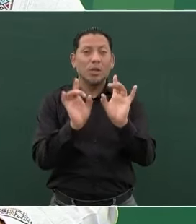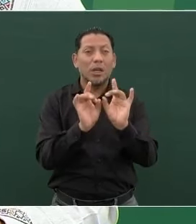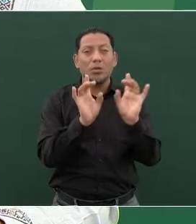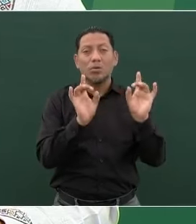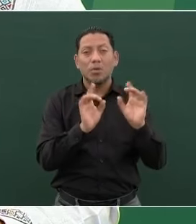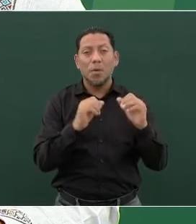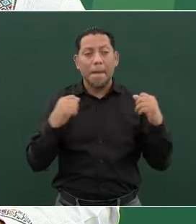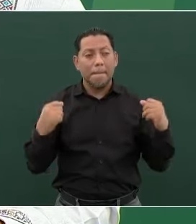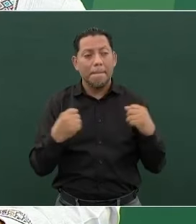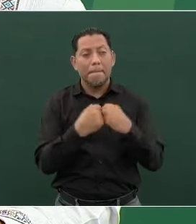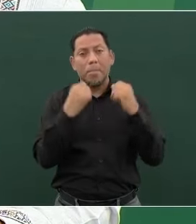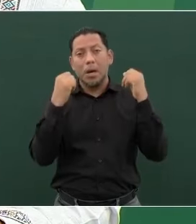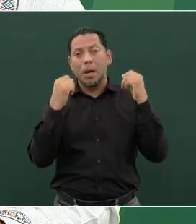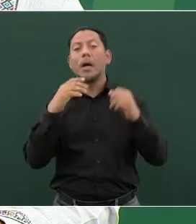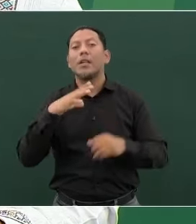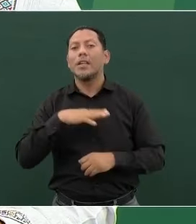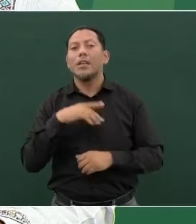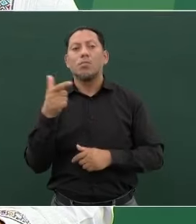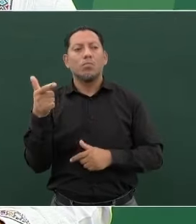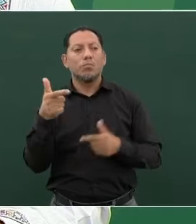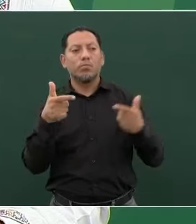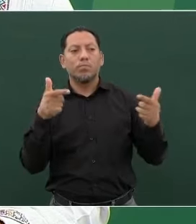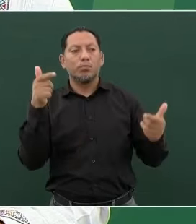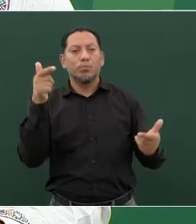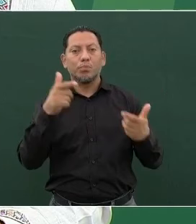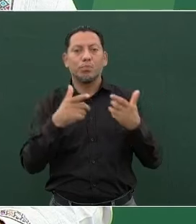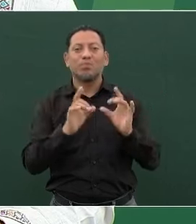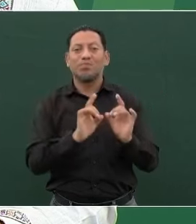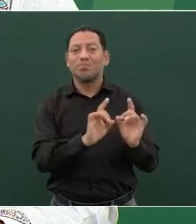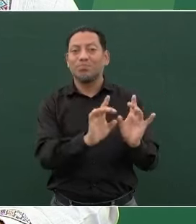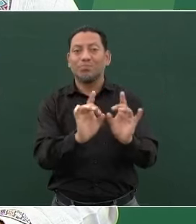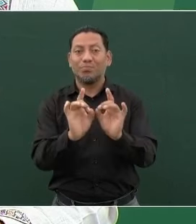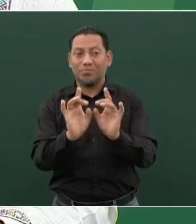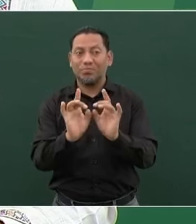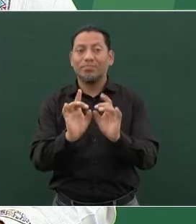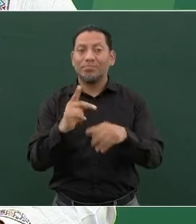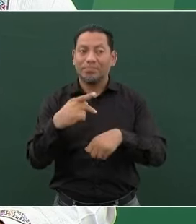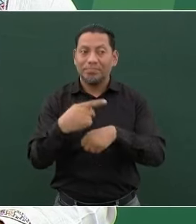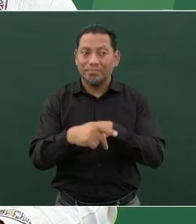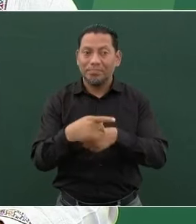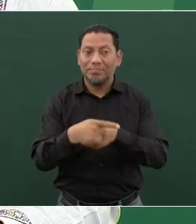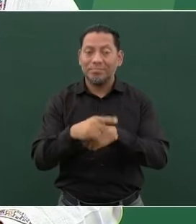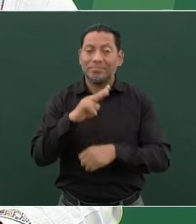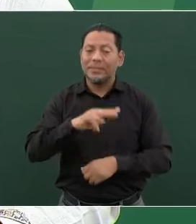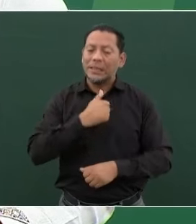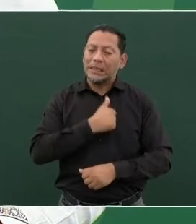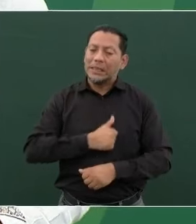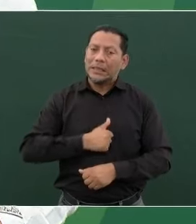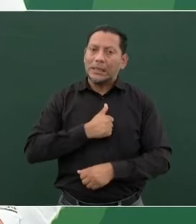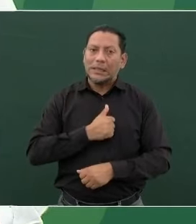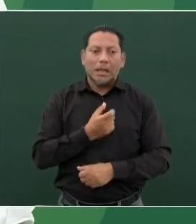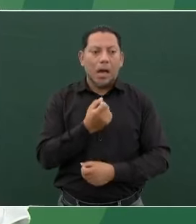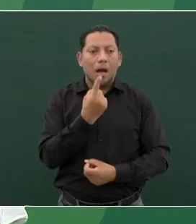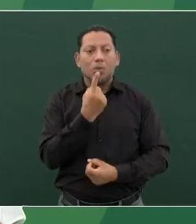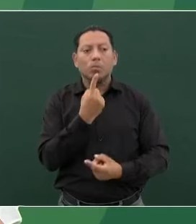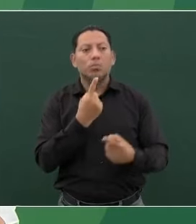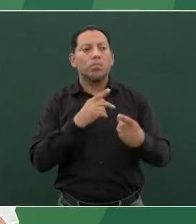en Chiapas que lamentablemente han causado la pérdida de vidas